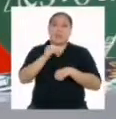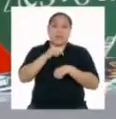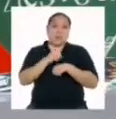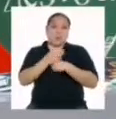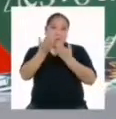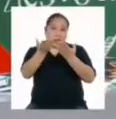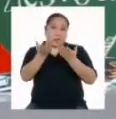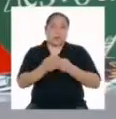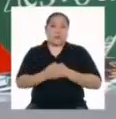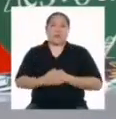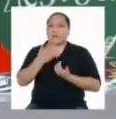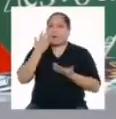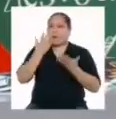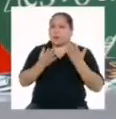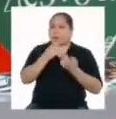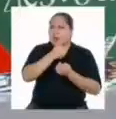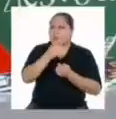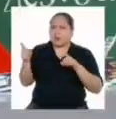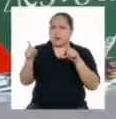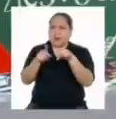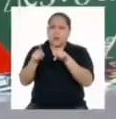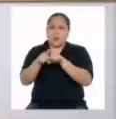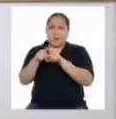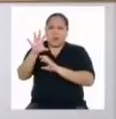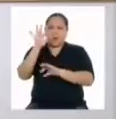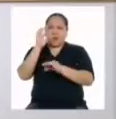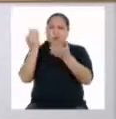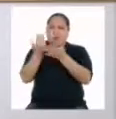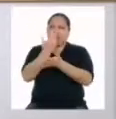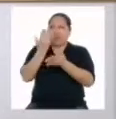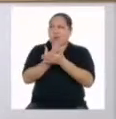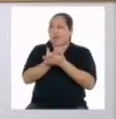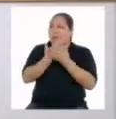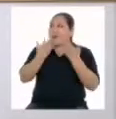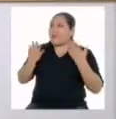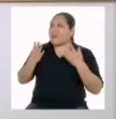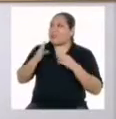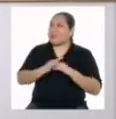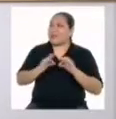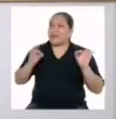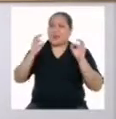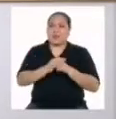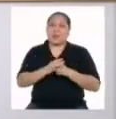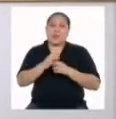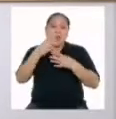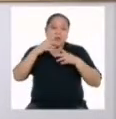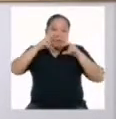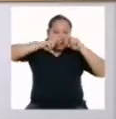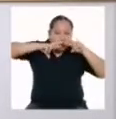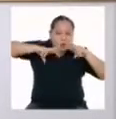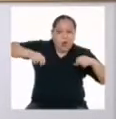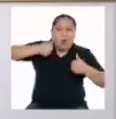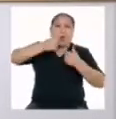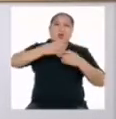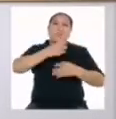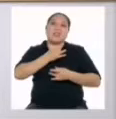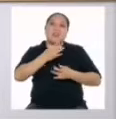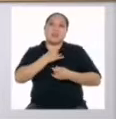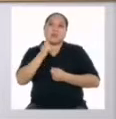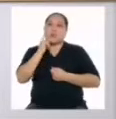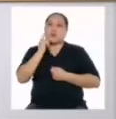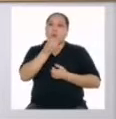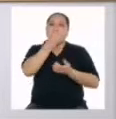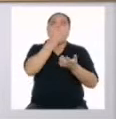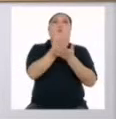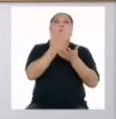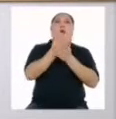les genere. Tal vez ellos también descubran un nuevo talento. Es cuestión de que exploren sus intereses. No tenemos por qué ser